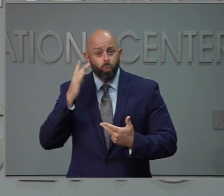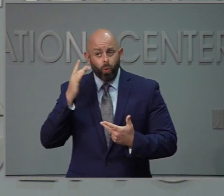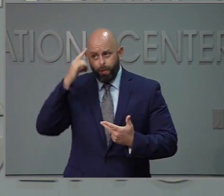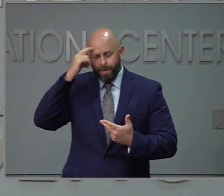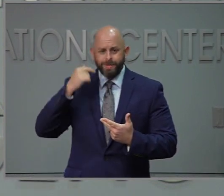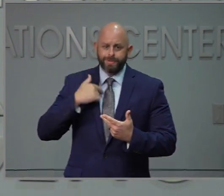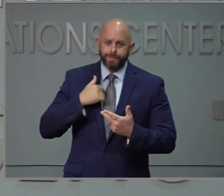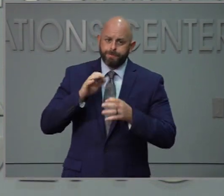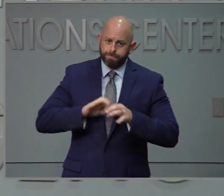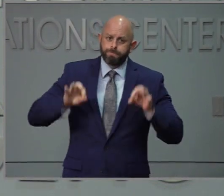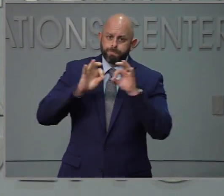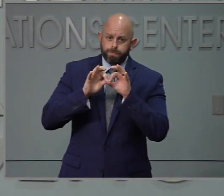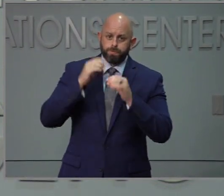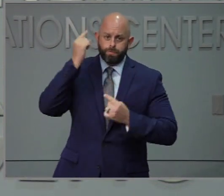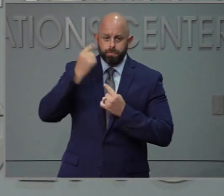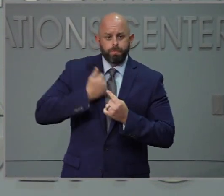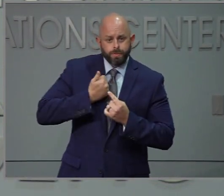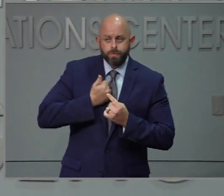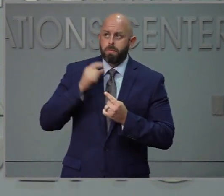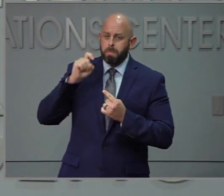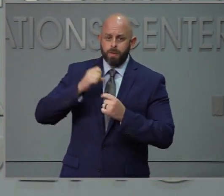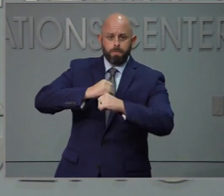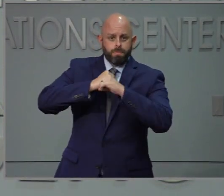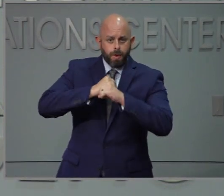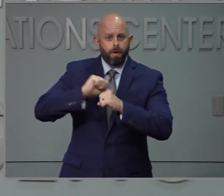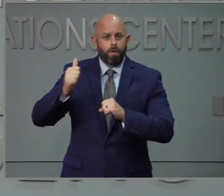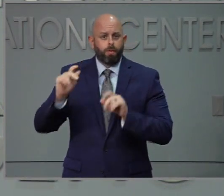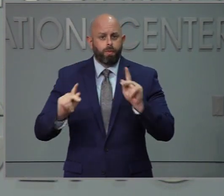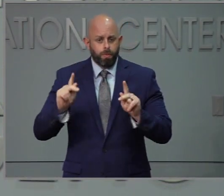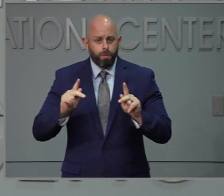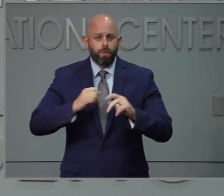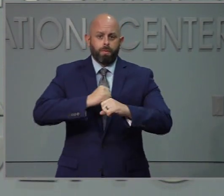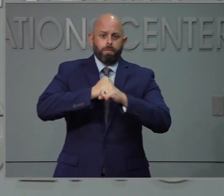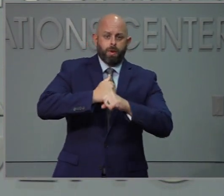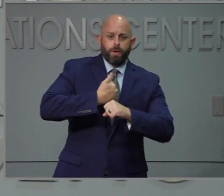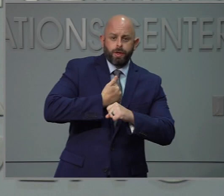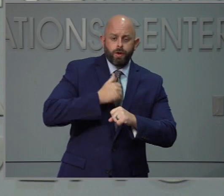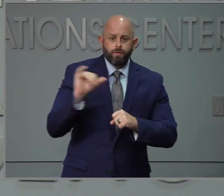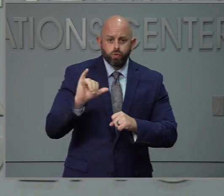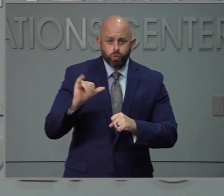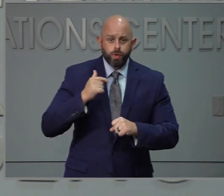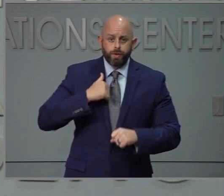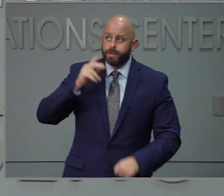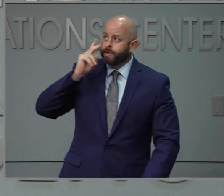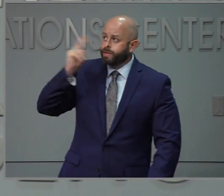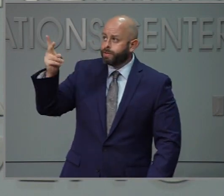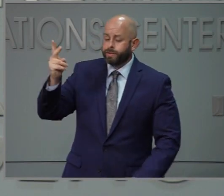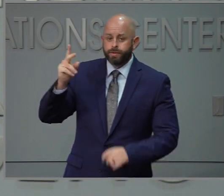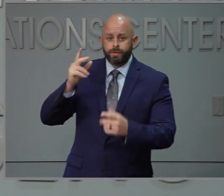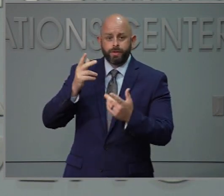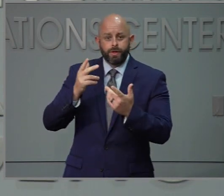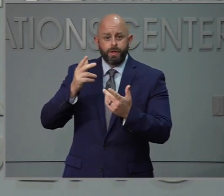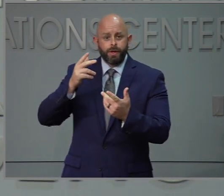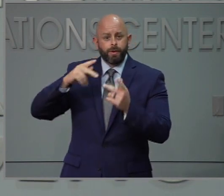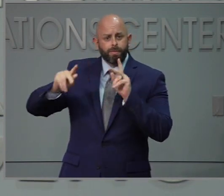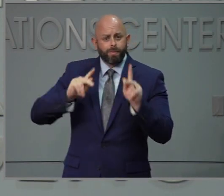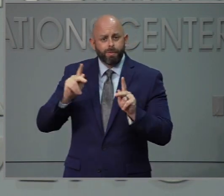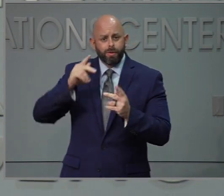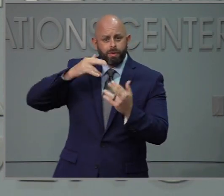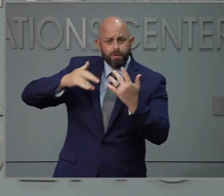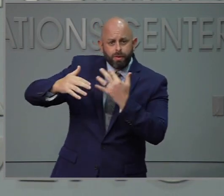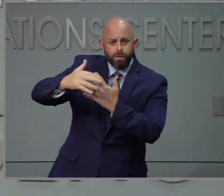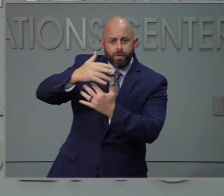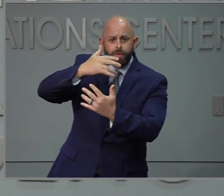hay reuniones, cuando las personas no llevan puesta las mascarillas, no están con distanciamiento social, uno puede ver qué